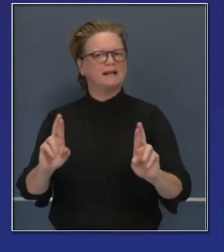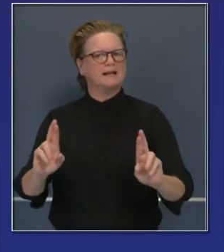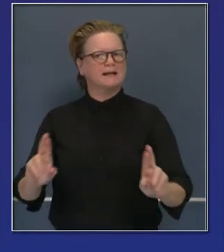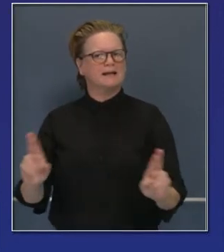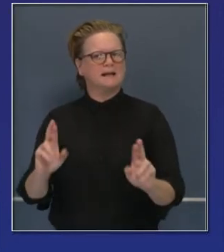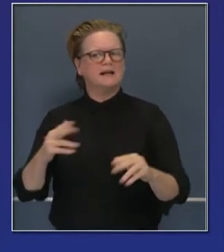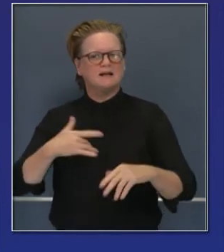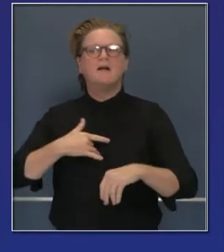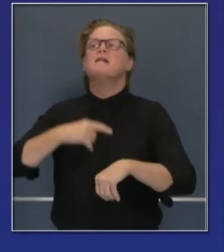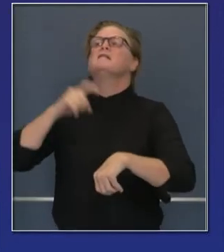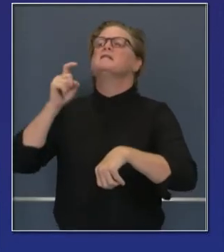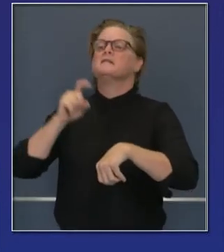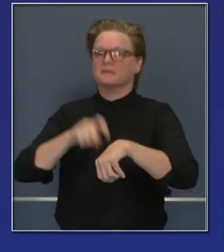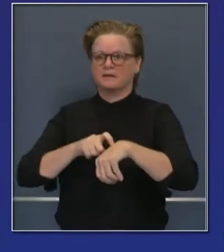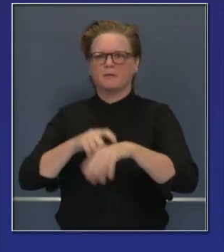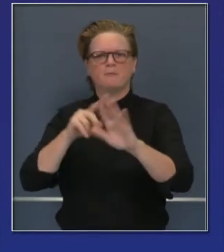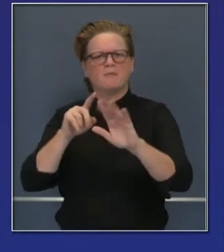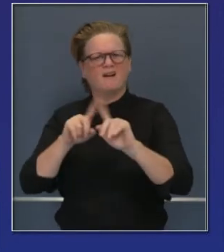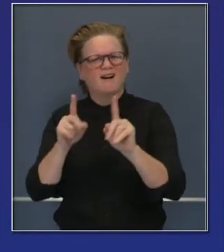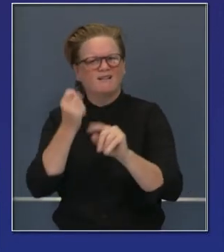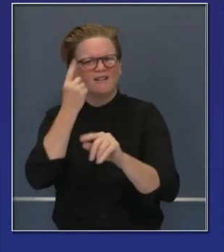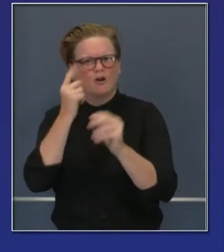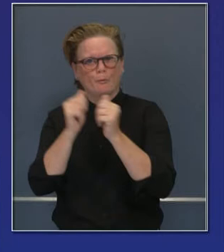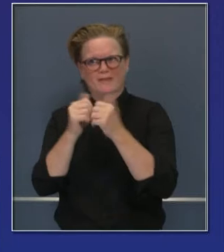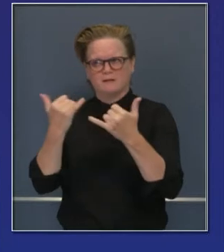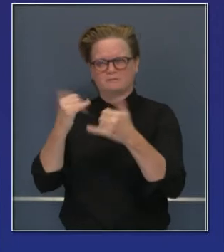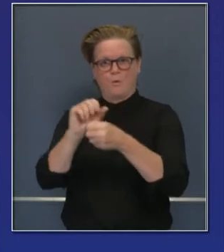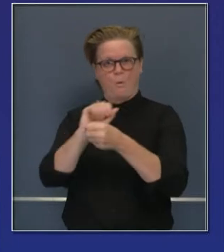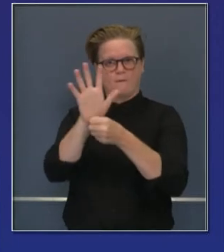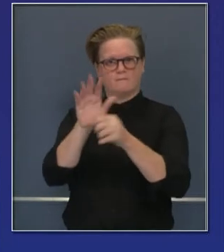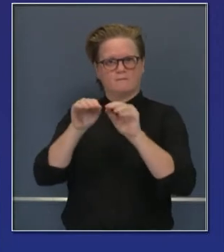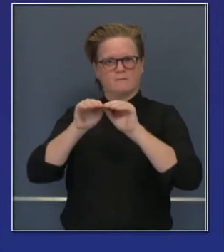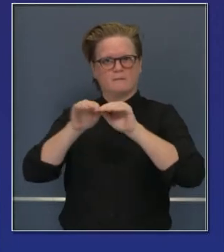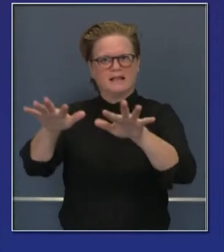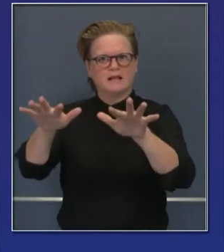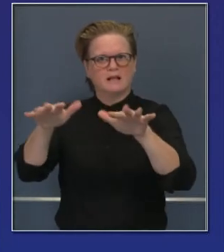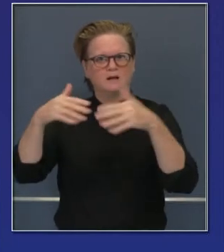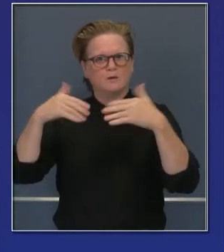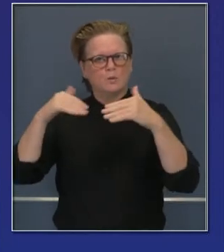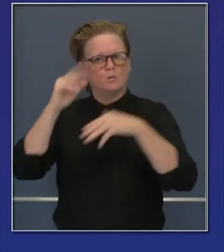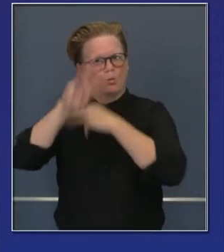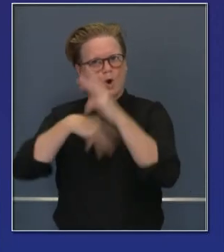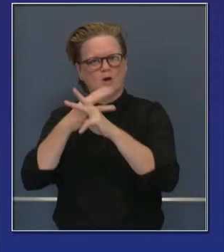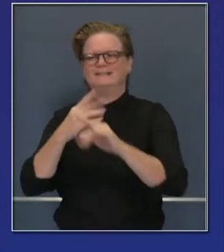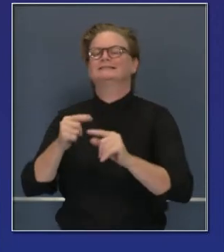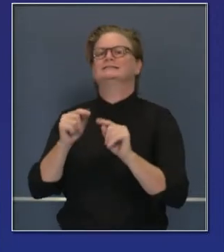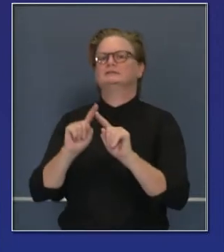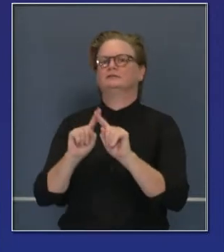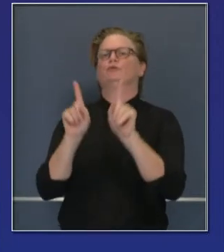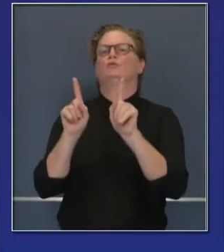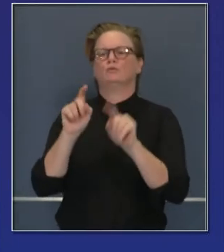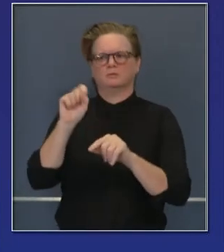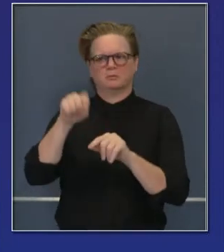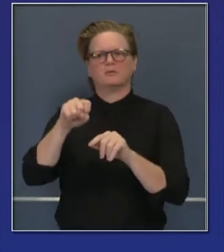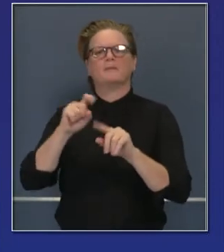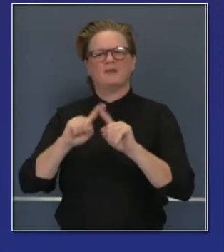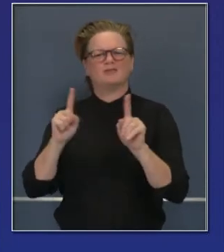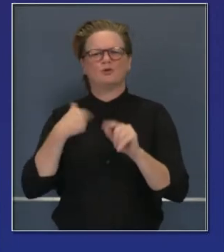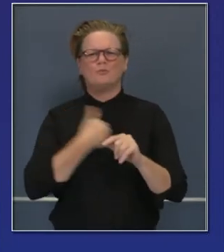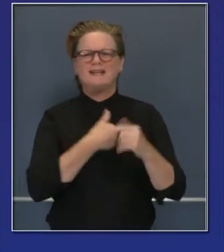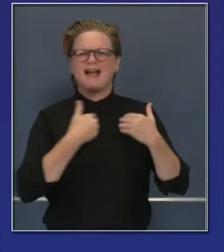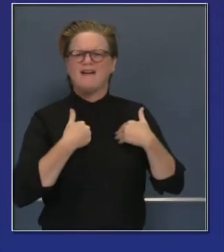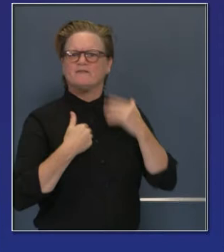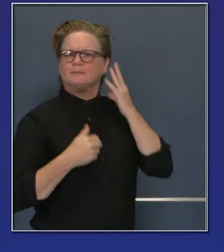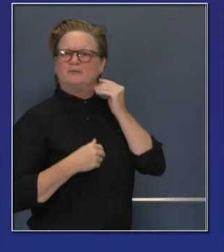comunicación que esto es algo sin precedente, inaudito y es cierto, lo es, pero también no lo es. Consideren que al final del